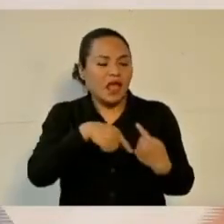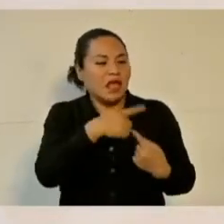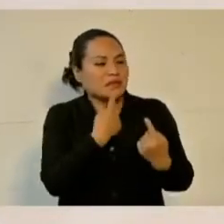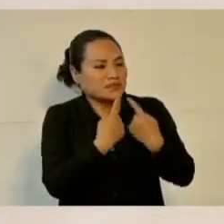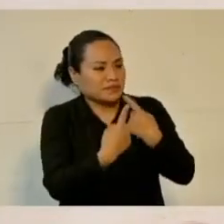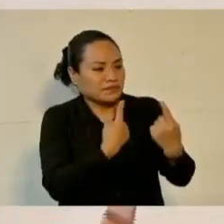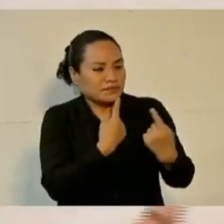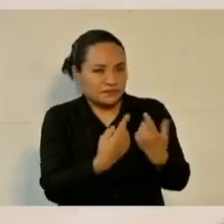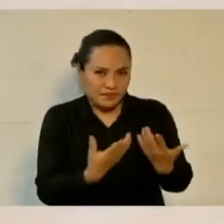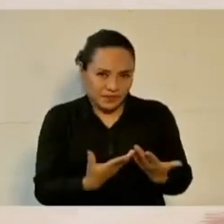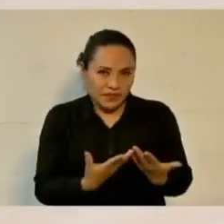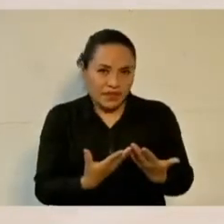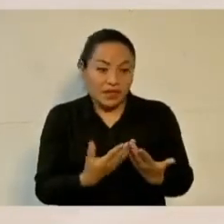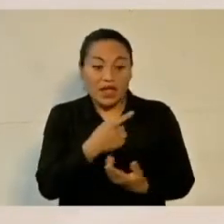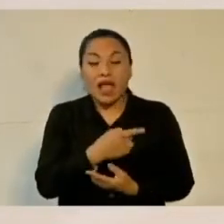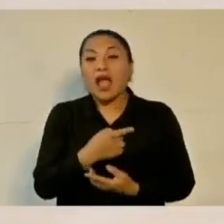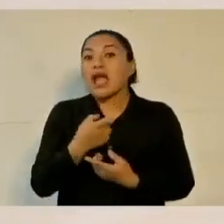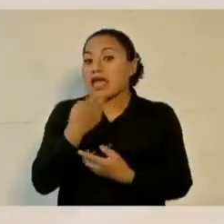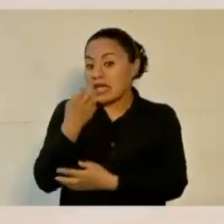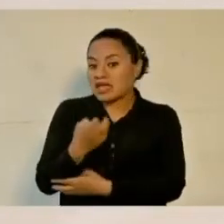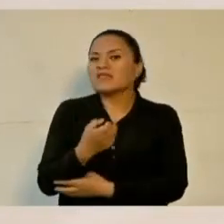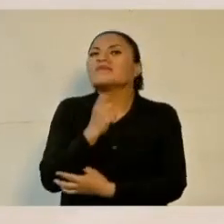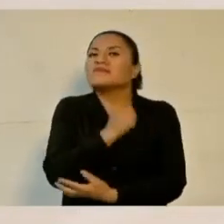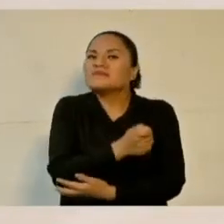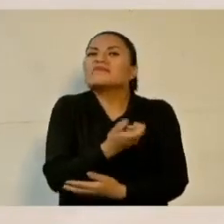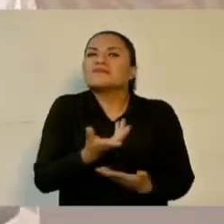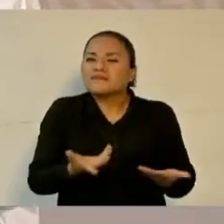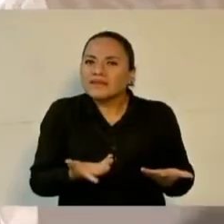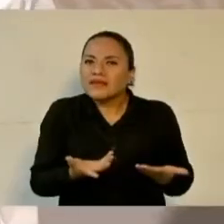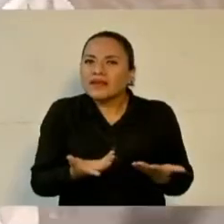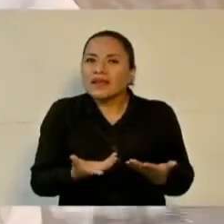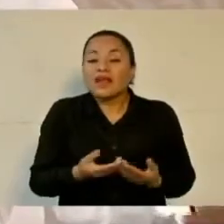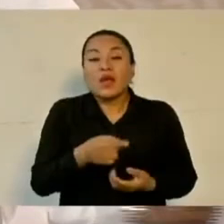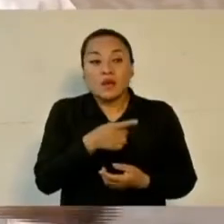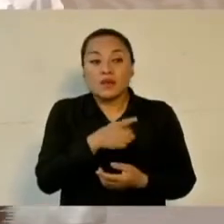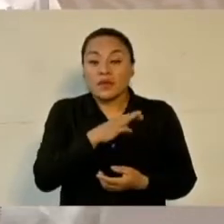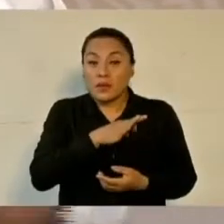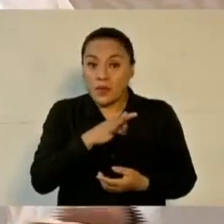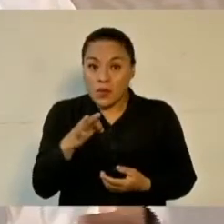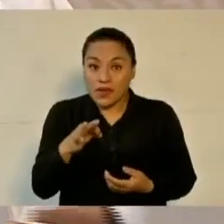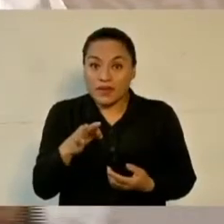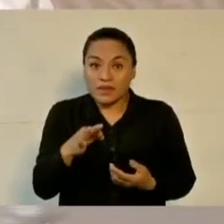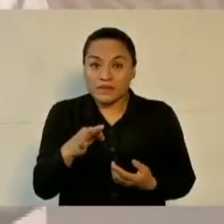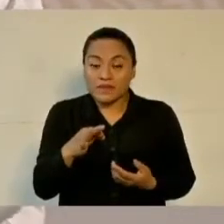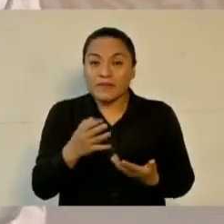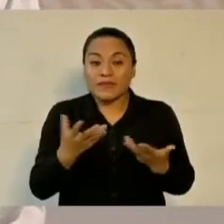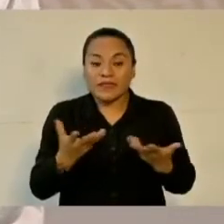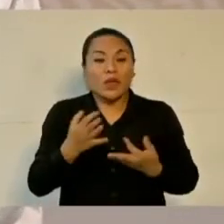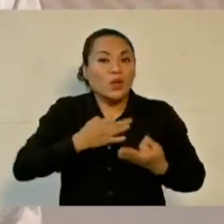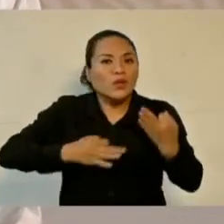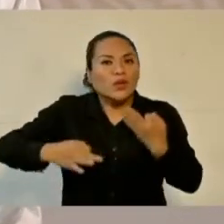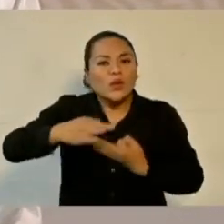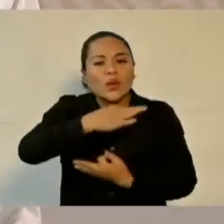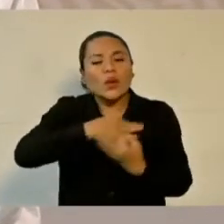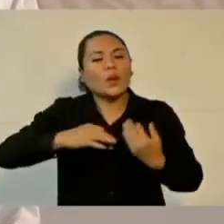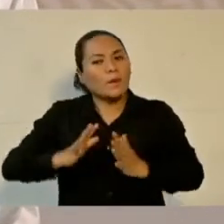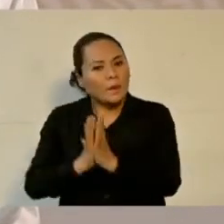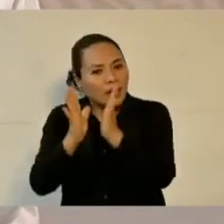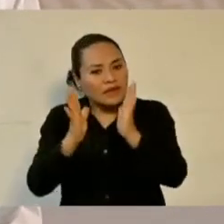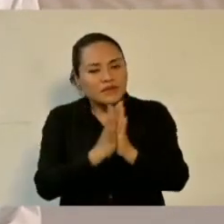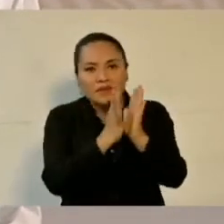Imagínense lo que esto significa, el que podamos todos participar.